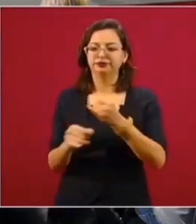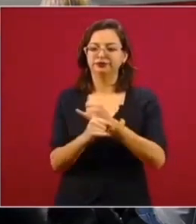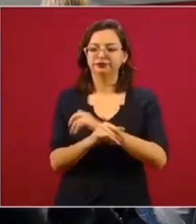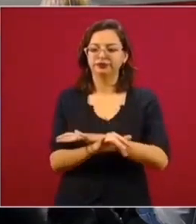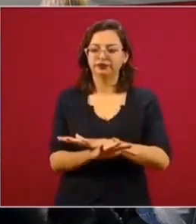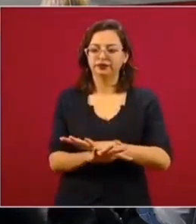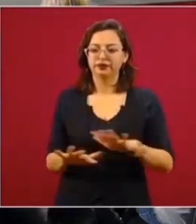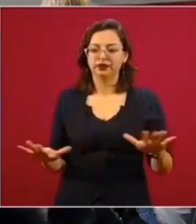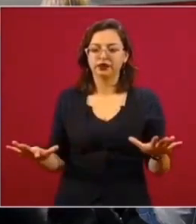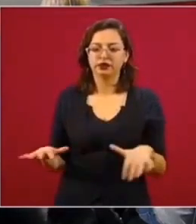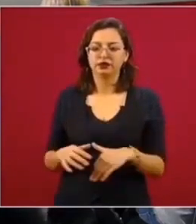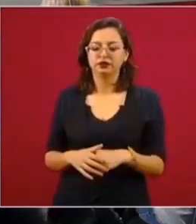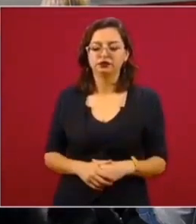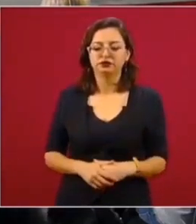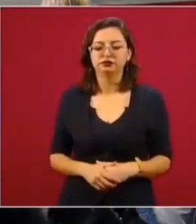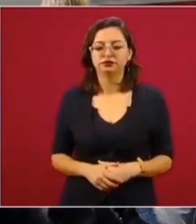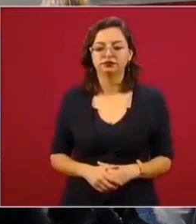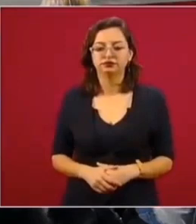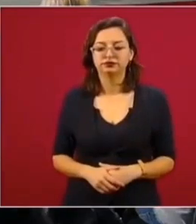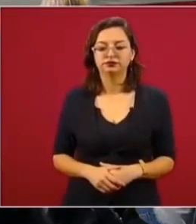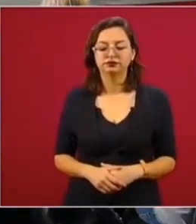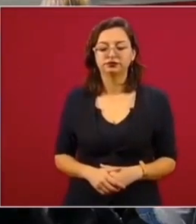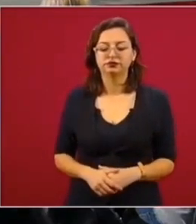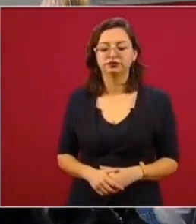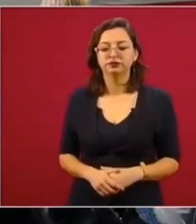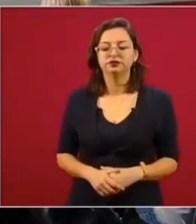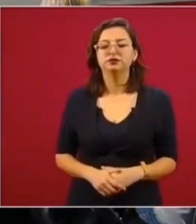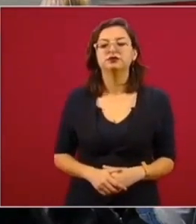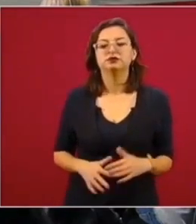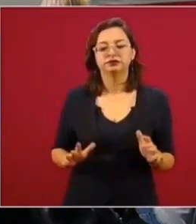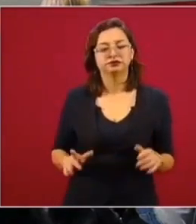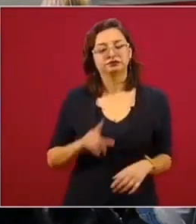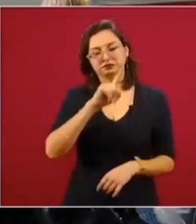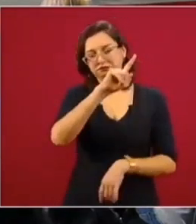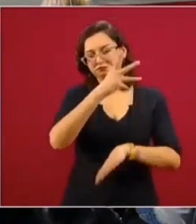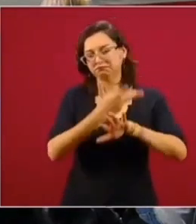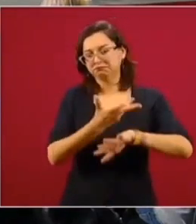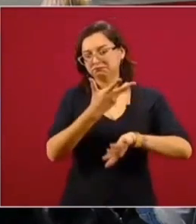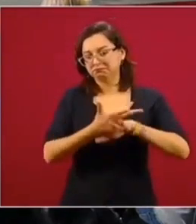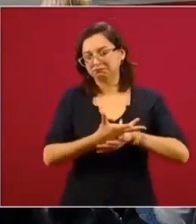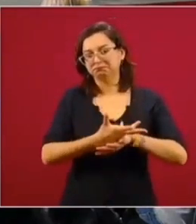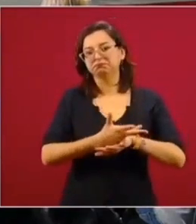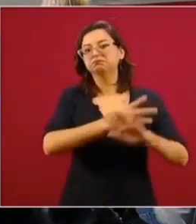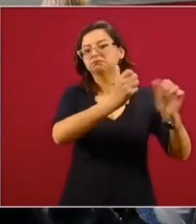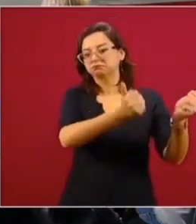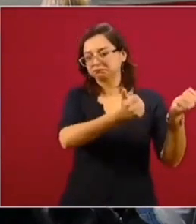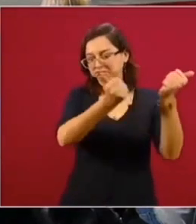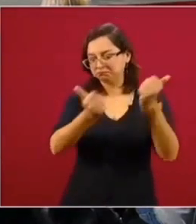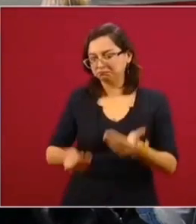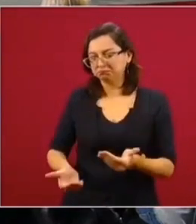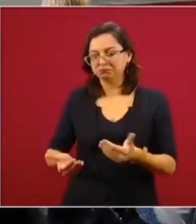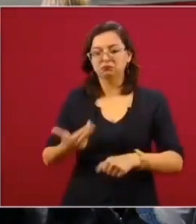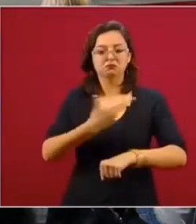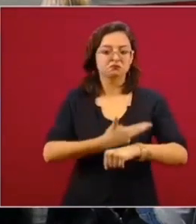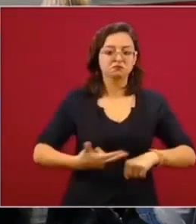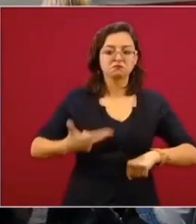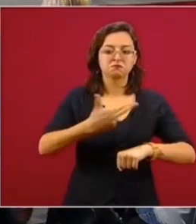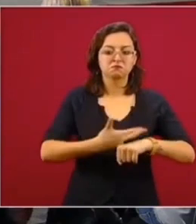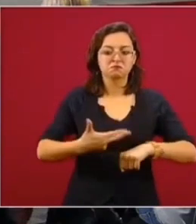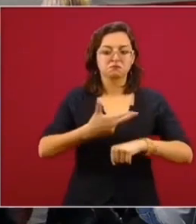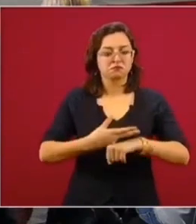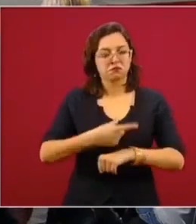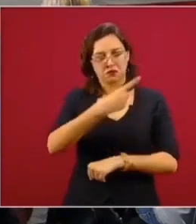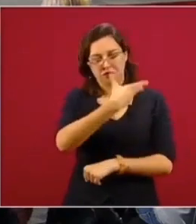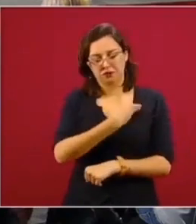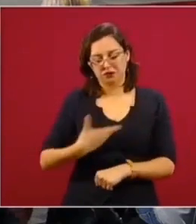que nos consiguieron por gestión del